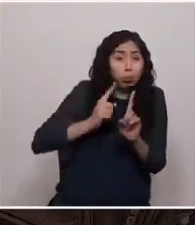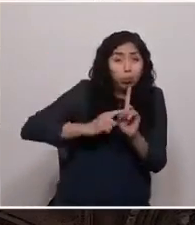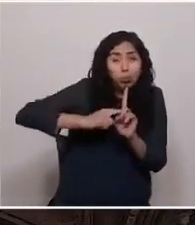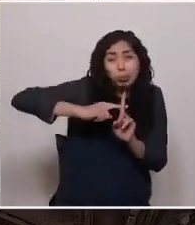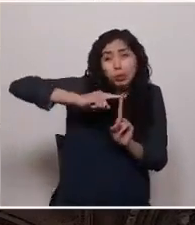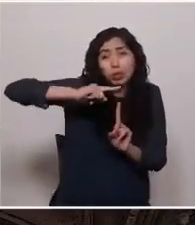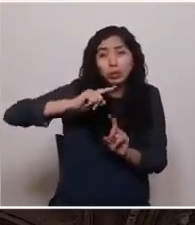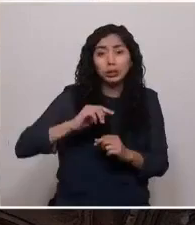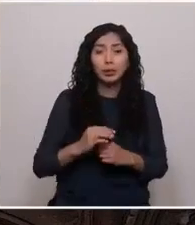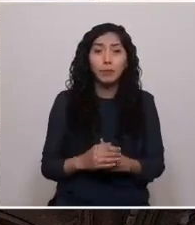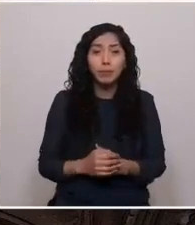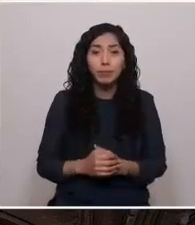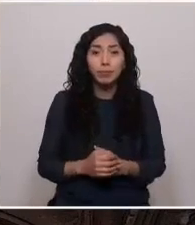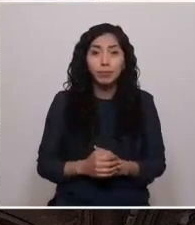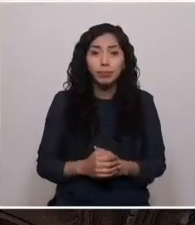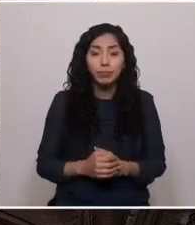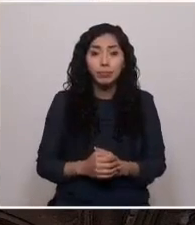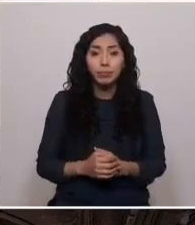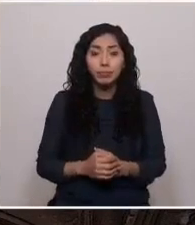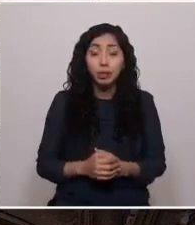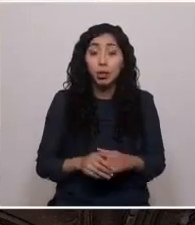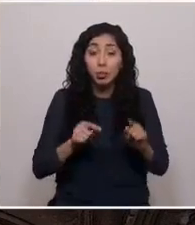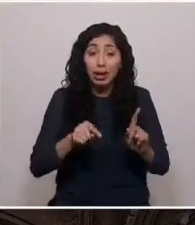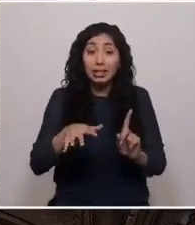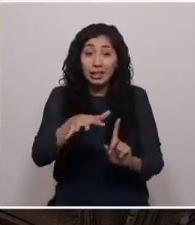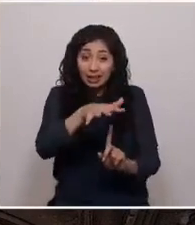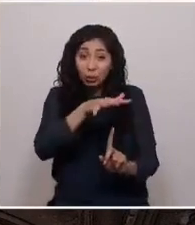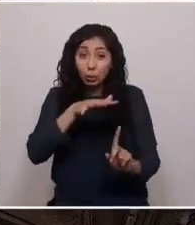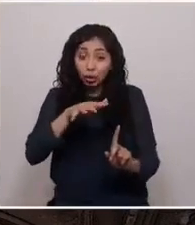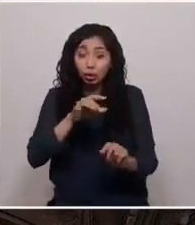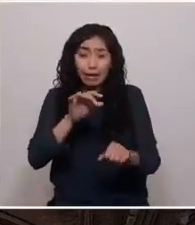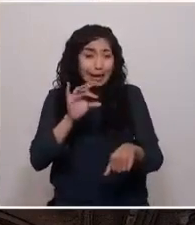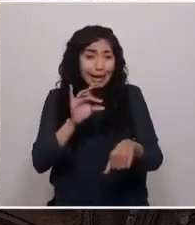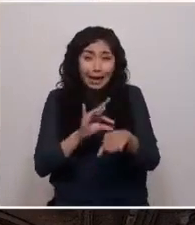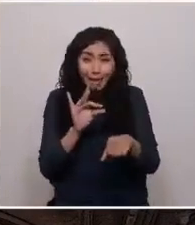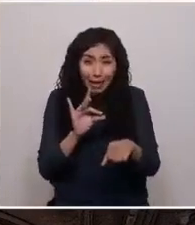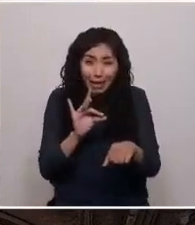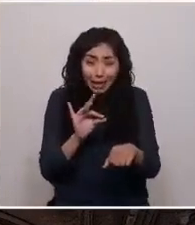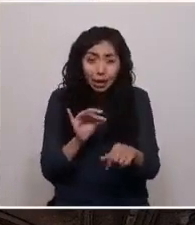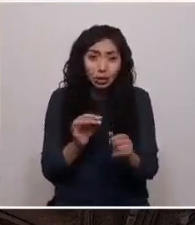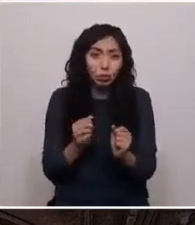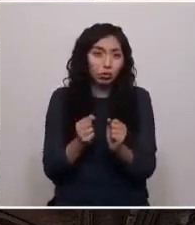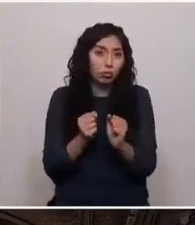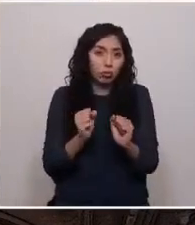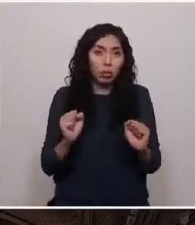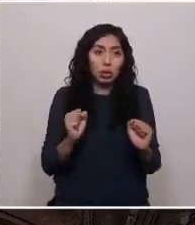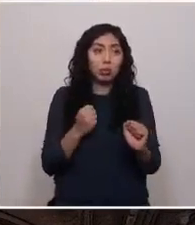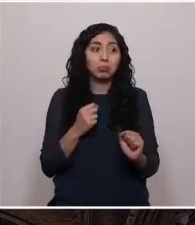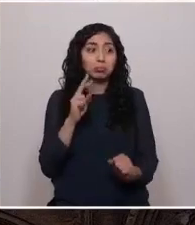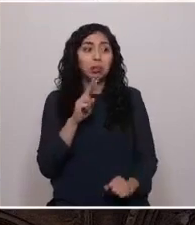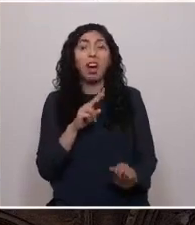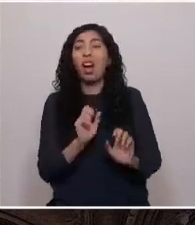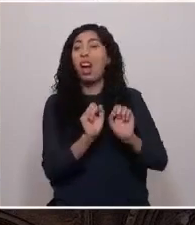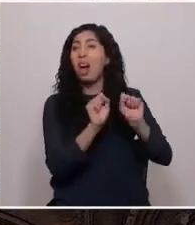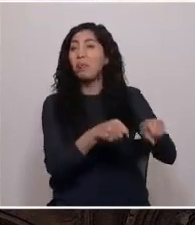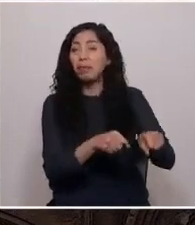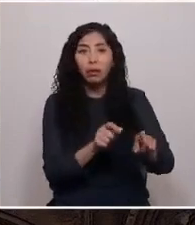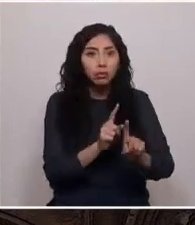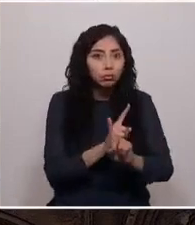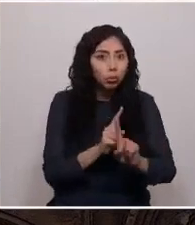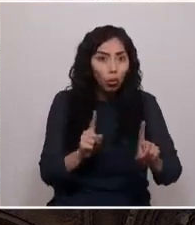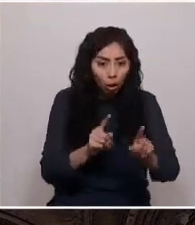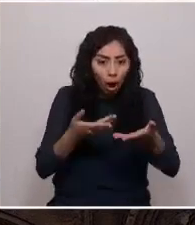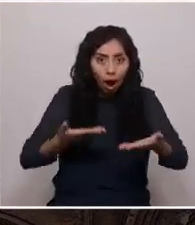Como es una situación objetivamente grave, no podemos atraernos a ella. Tenemos la